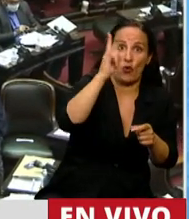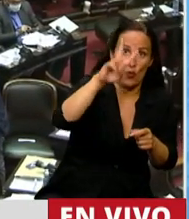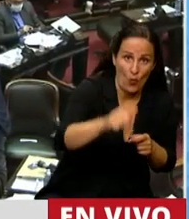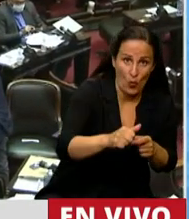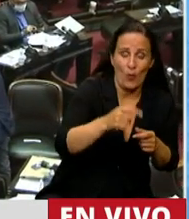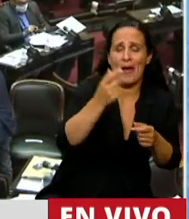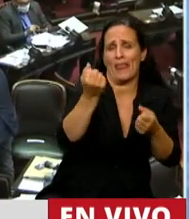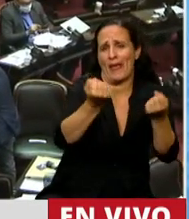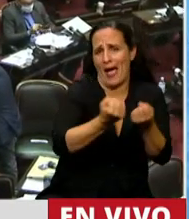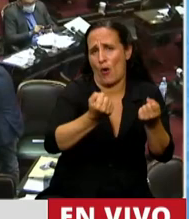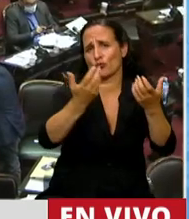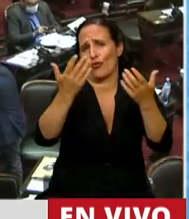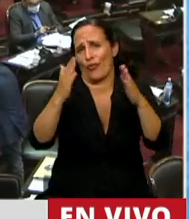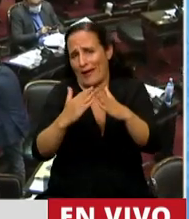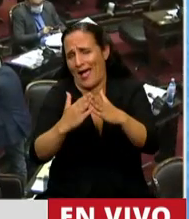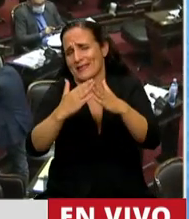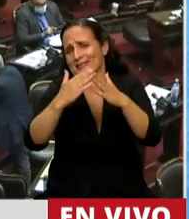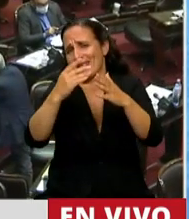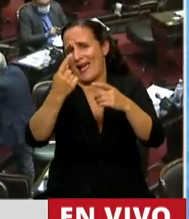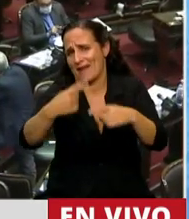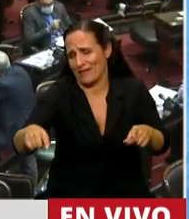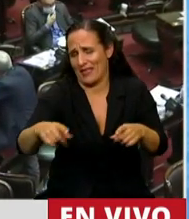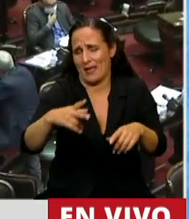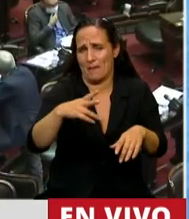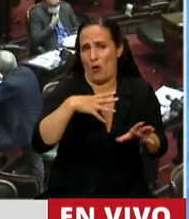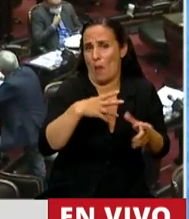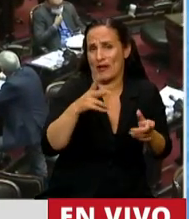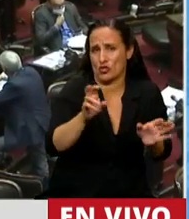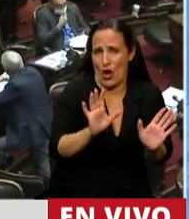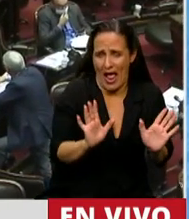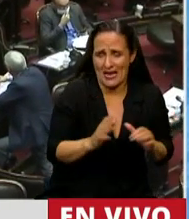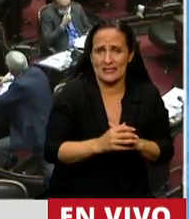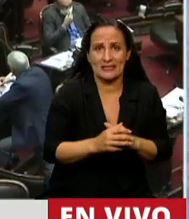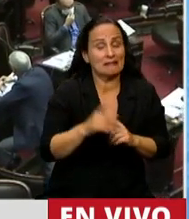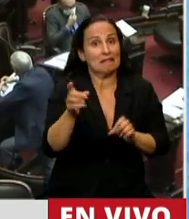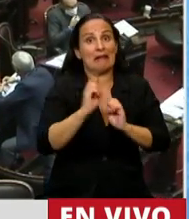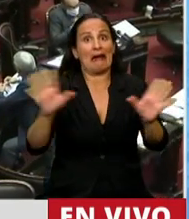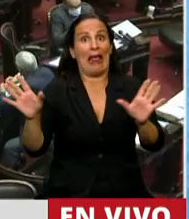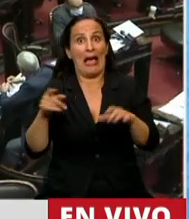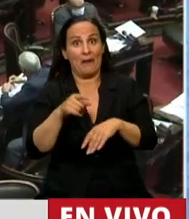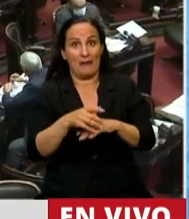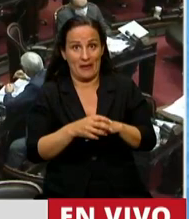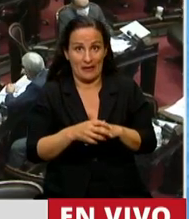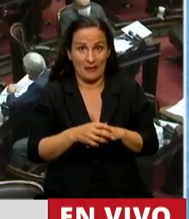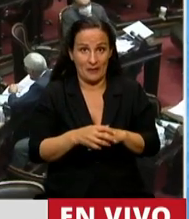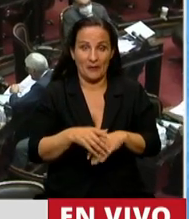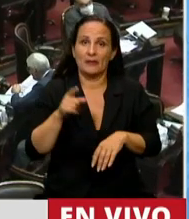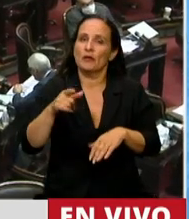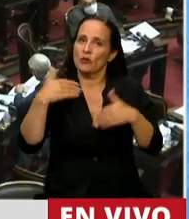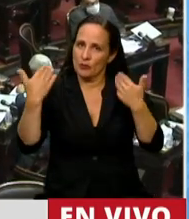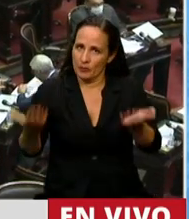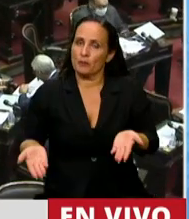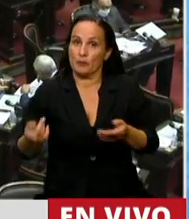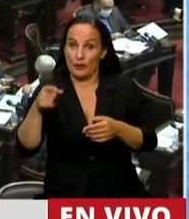crédito UBA para el auto, del usuario del crédito UBA para los créditos personales. Es grave, porque se mira desde la demanda. Por eso vuelvo a